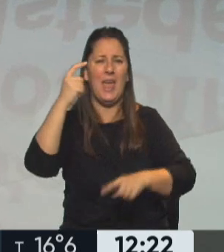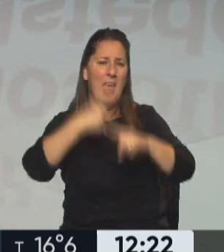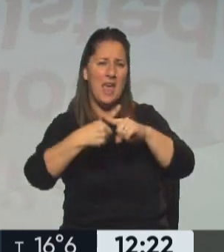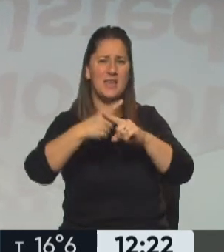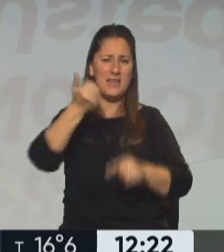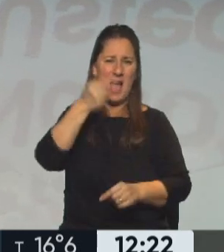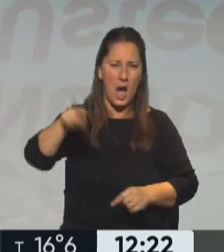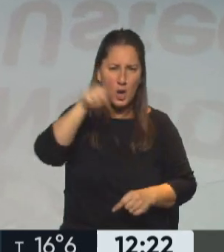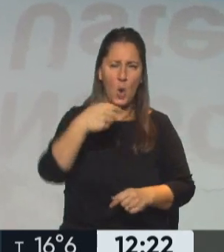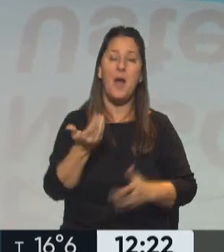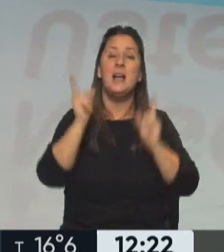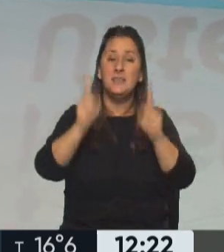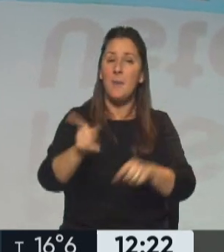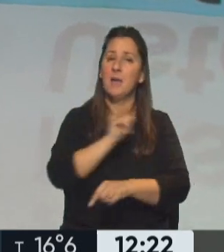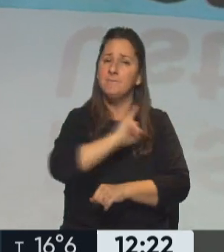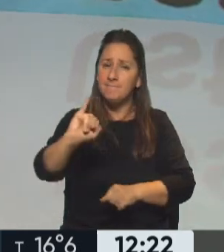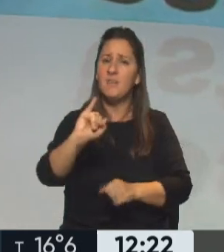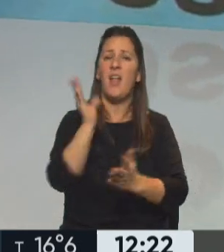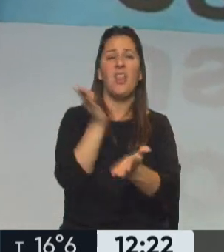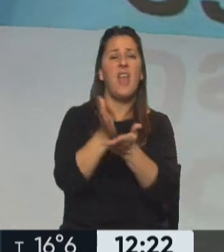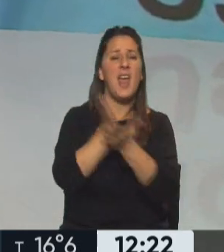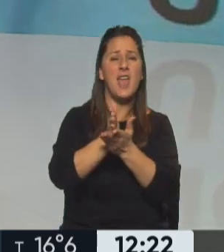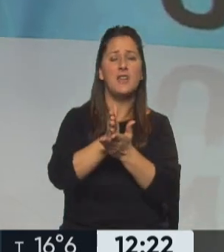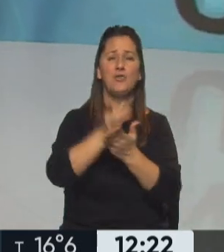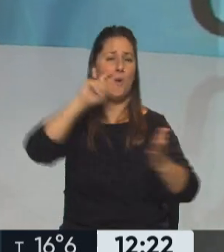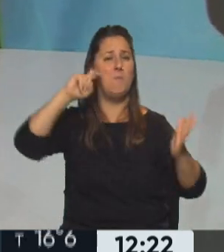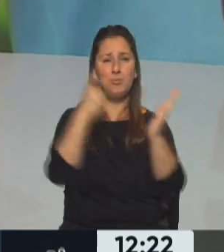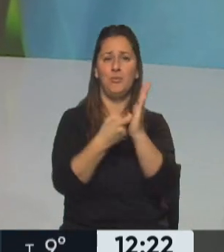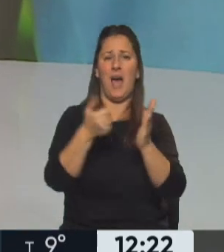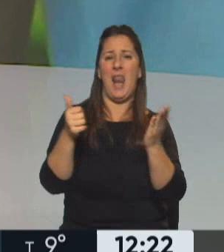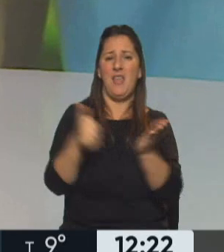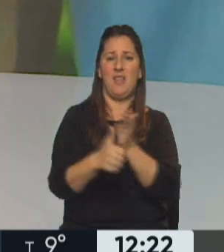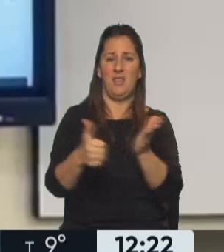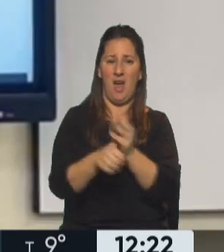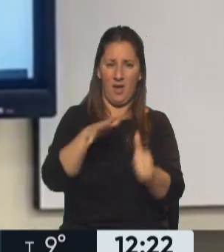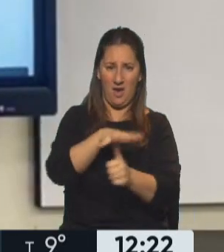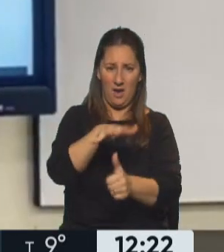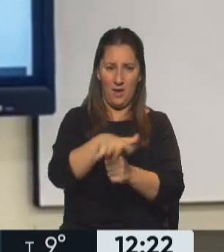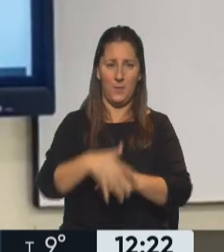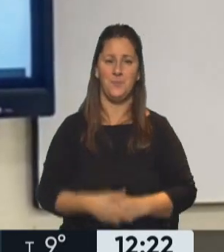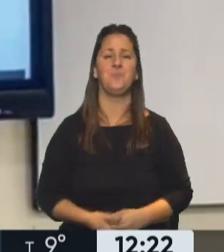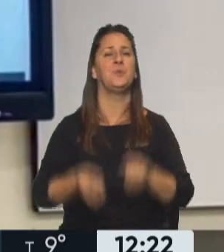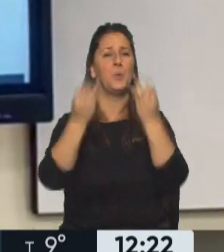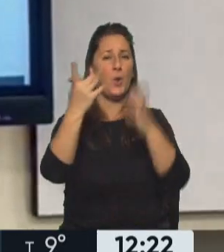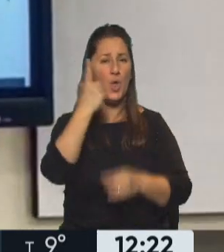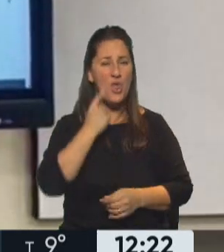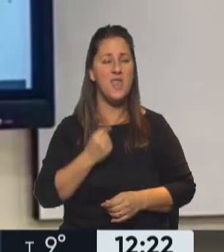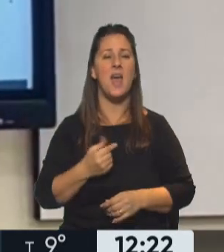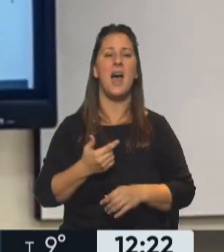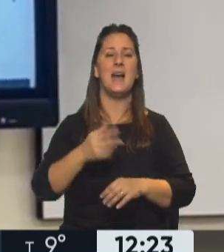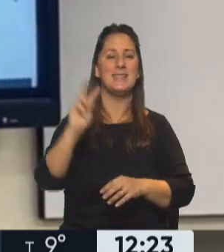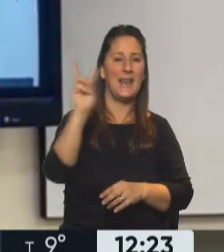inclusivo. Denuncian además que se vulnera el derecho humano a la identidad de género. Bueno, buenos días chicos,